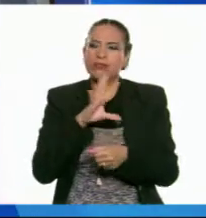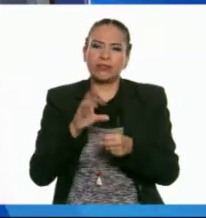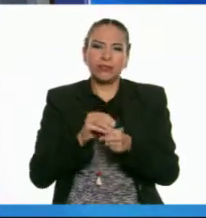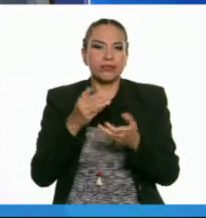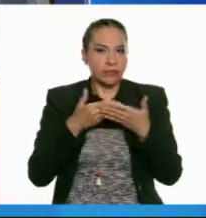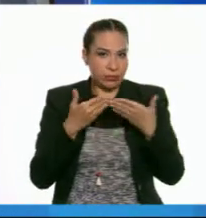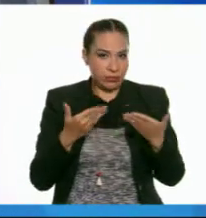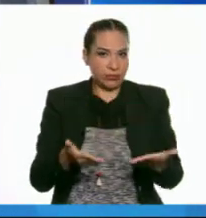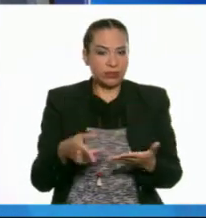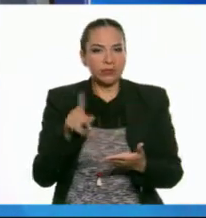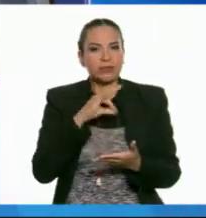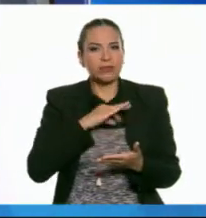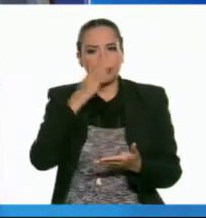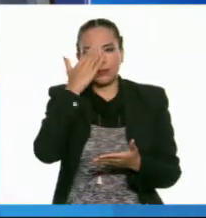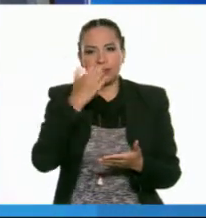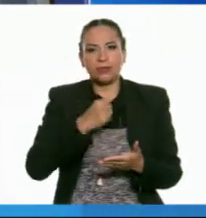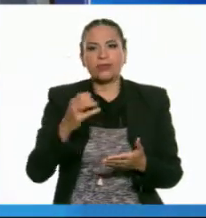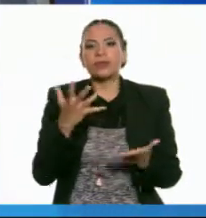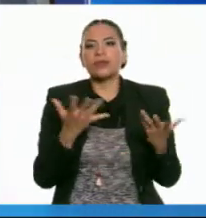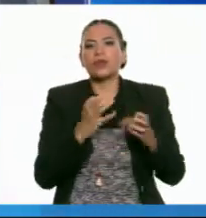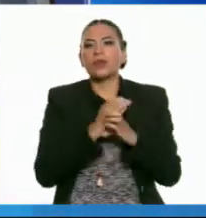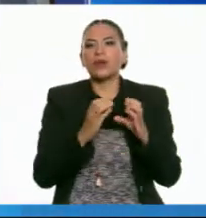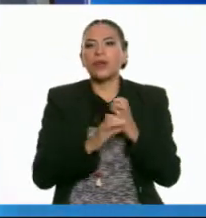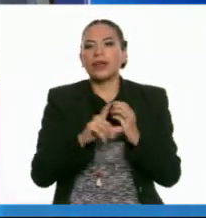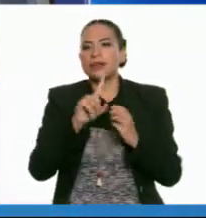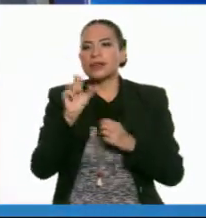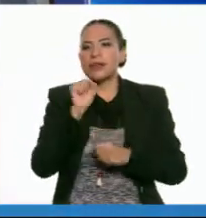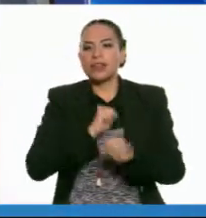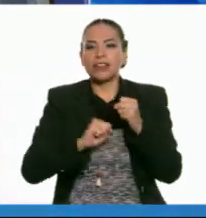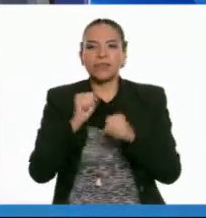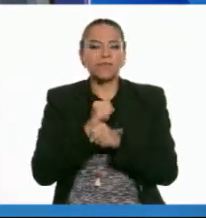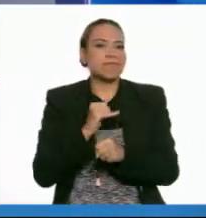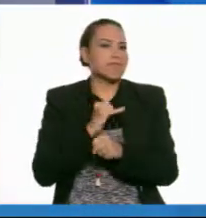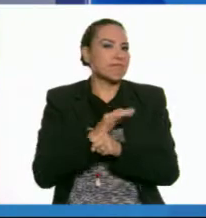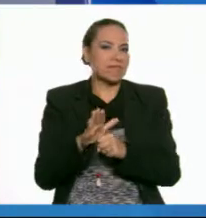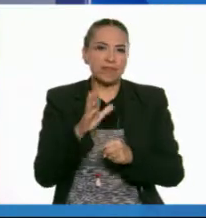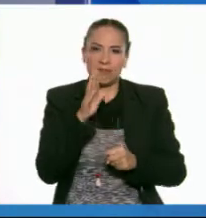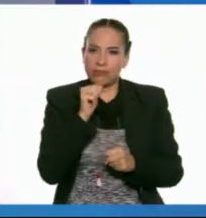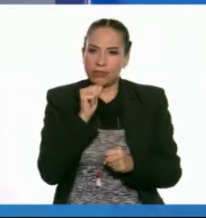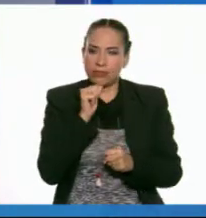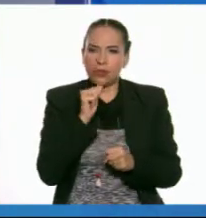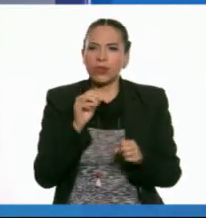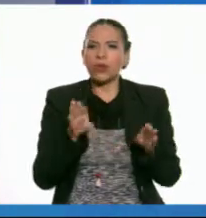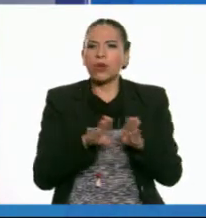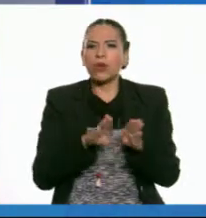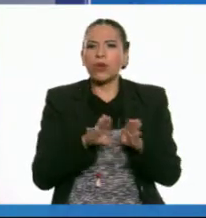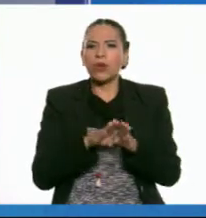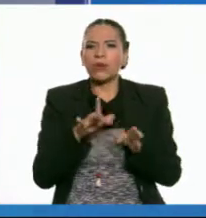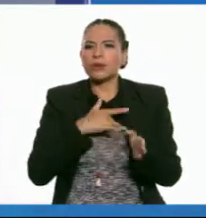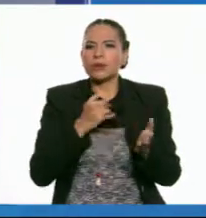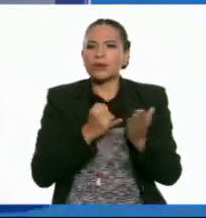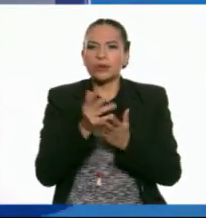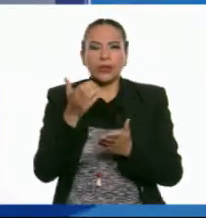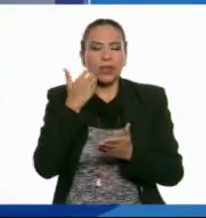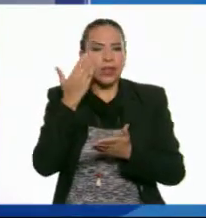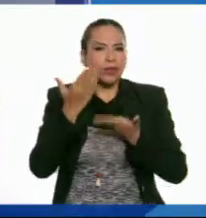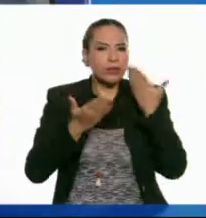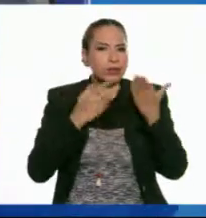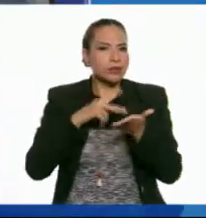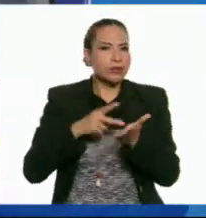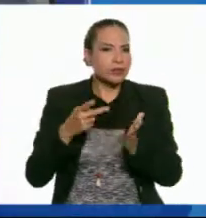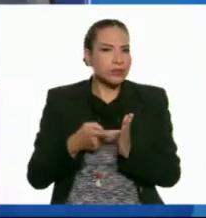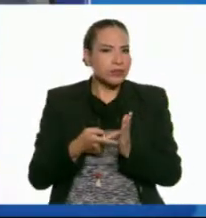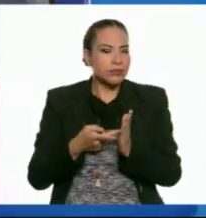que hoy en día seamos capaces de hacer cosas que hace 100 años parecían imposibles. ¿Cómo decidiste que querías ser ingeniero?